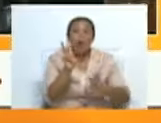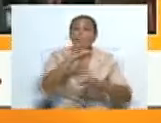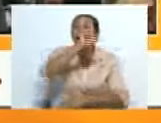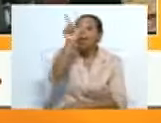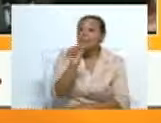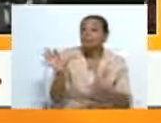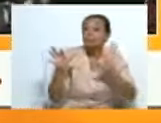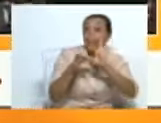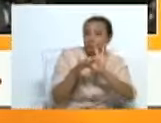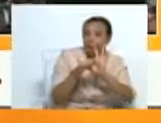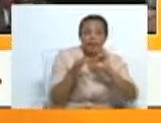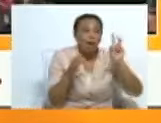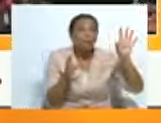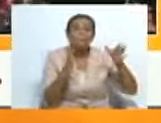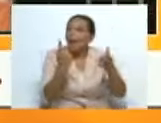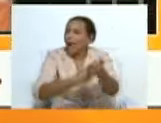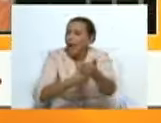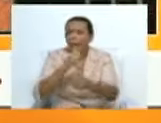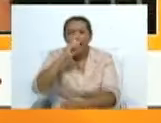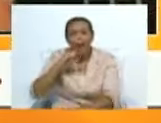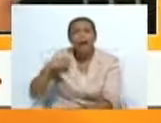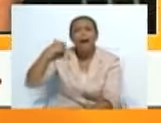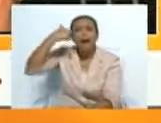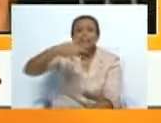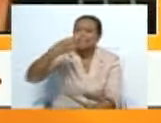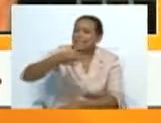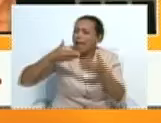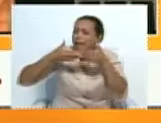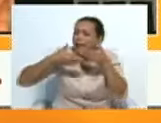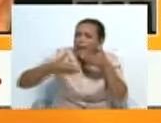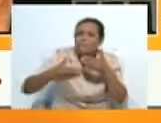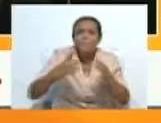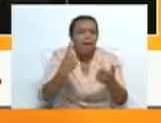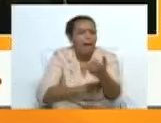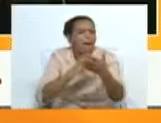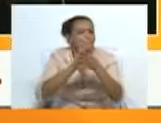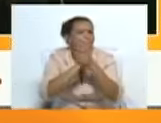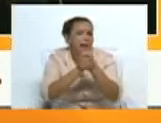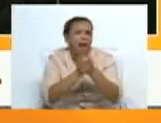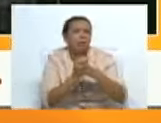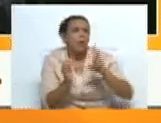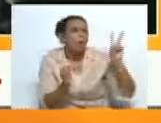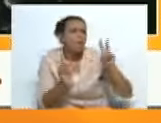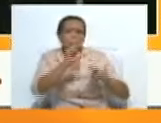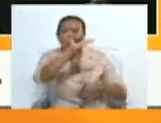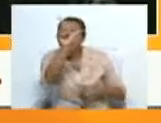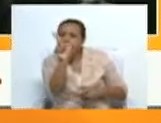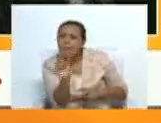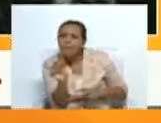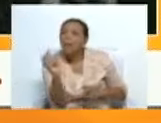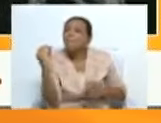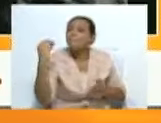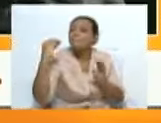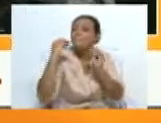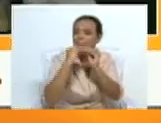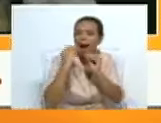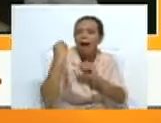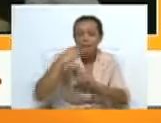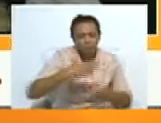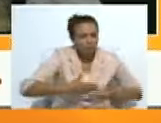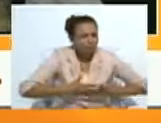países, que siempre fueron hermanos y van siguiendo a ser países hermanos. Y yo también me sumo a lo que